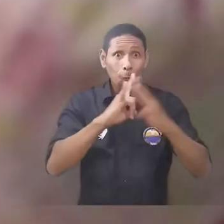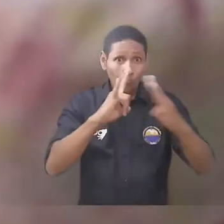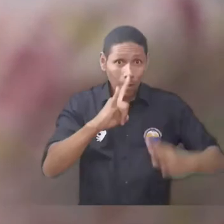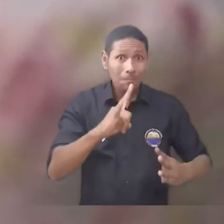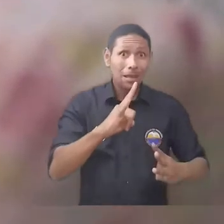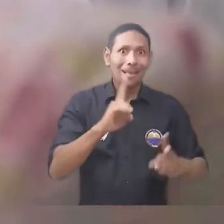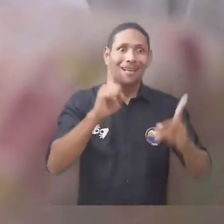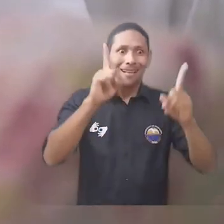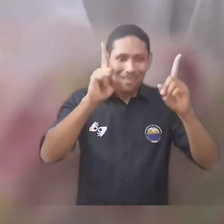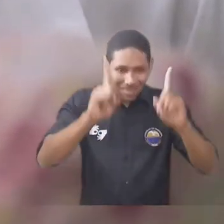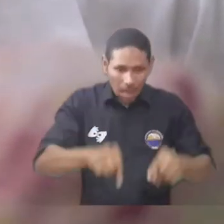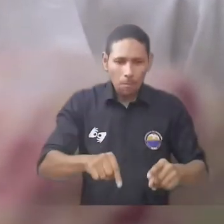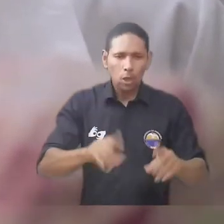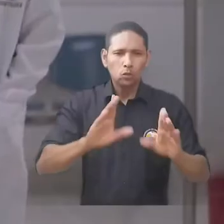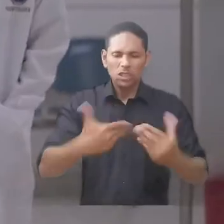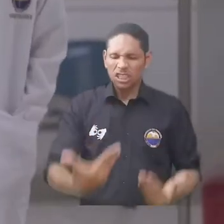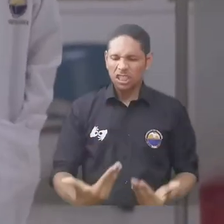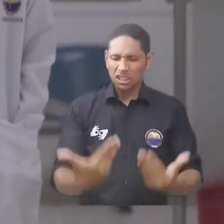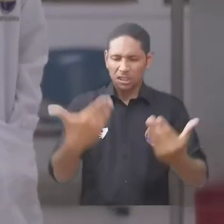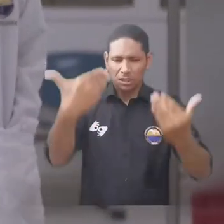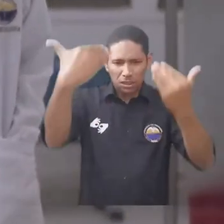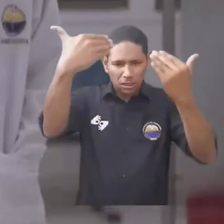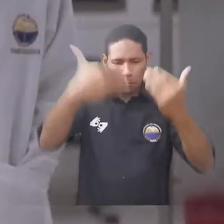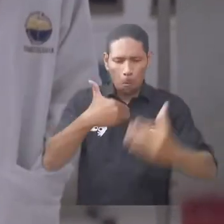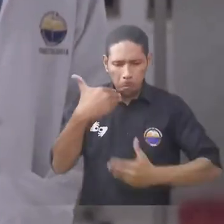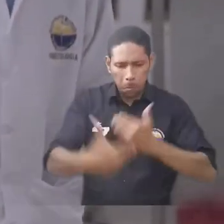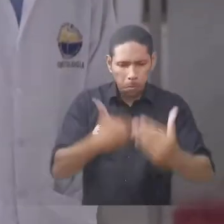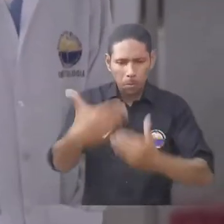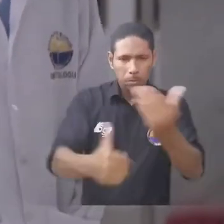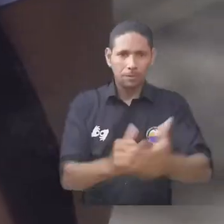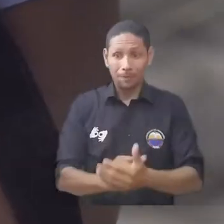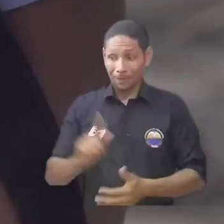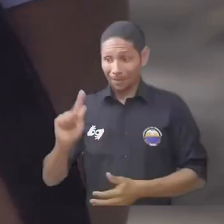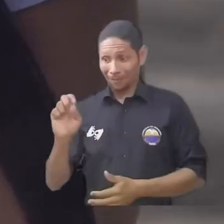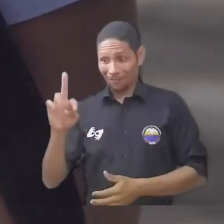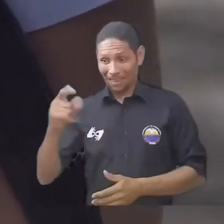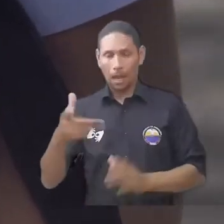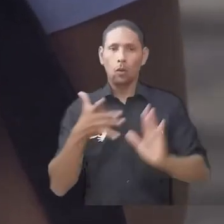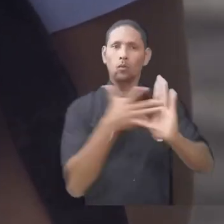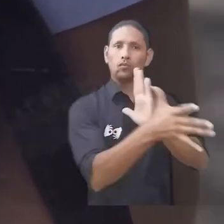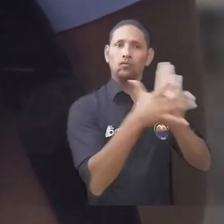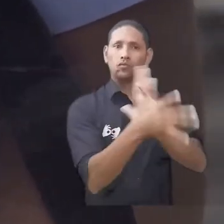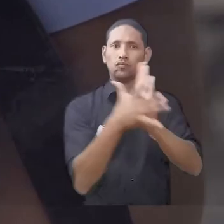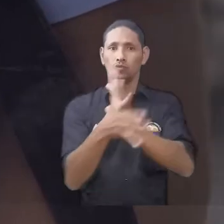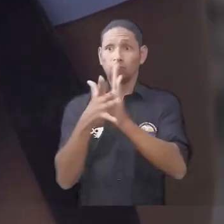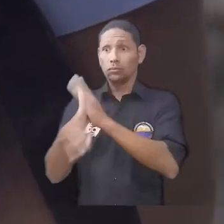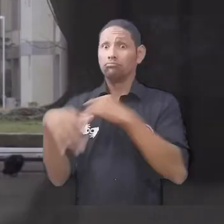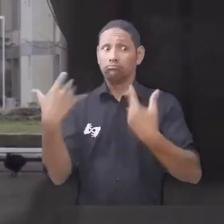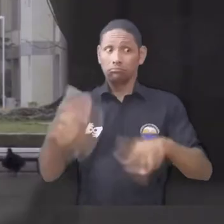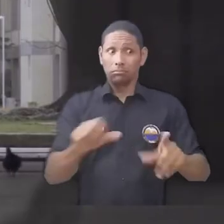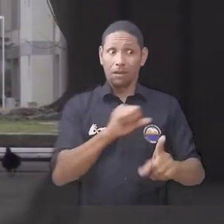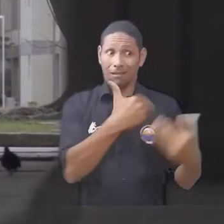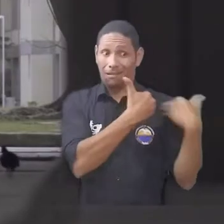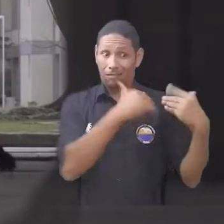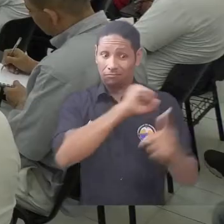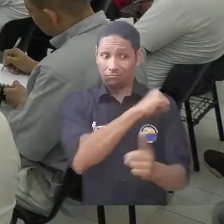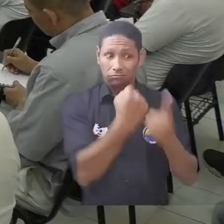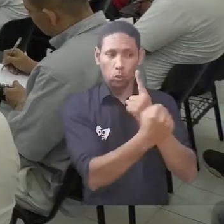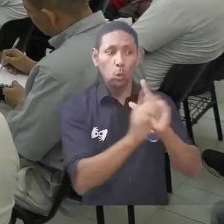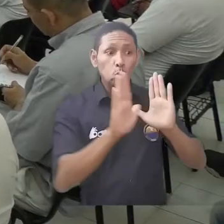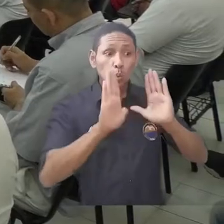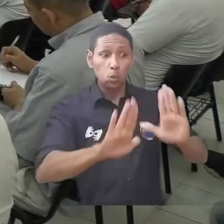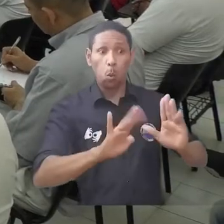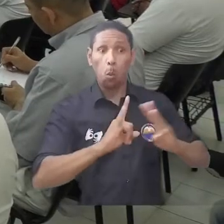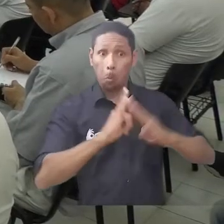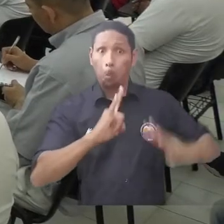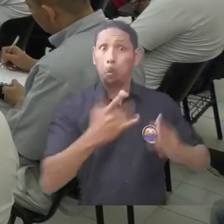generando el fortalecimiento de su cadena de valor. En el informe, Fenalco destaca el balance de responsabilidad social y código de buen